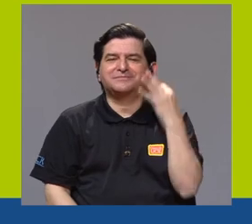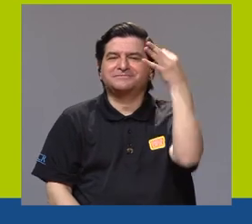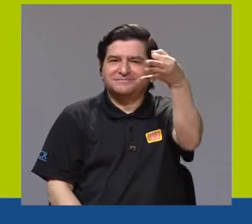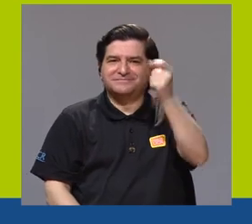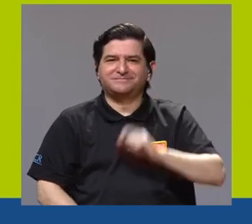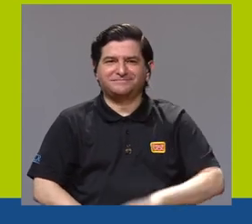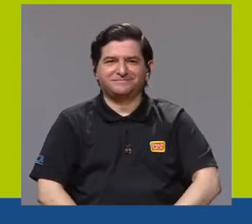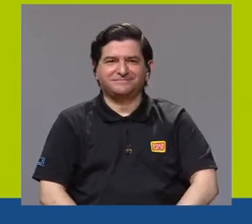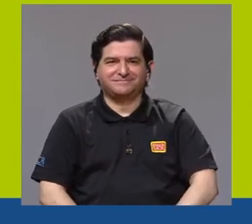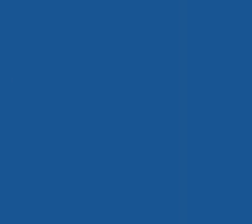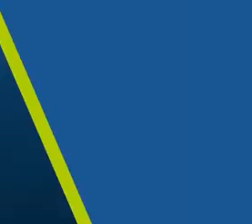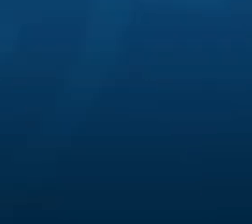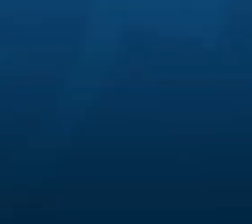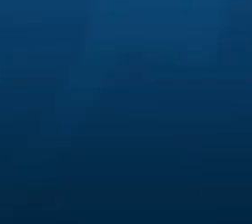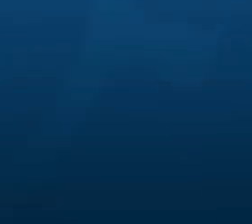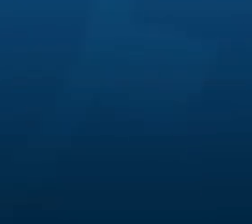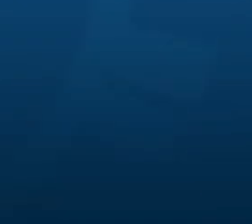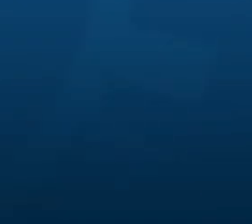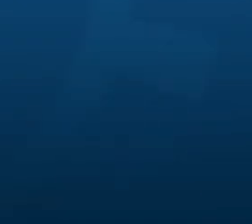Hasta la próxima.